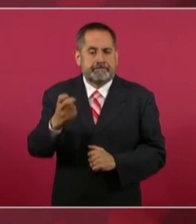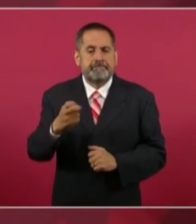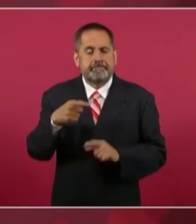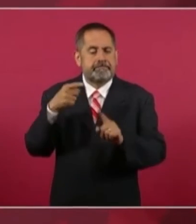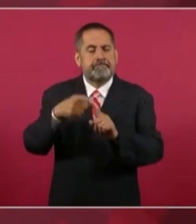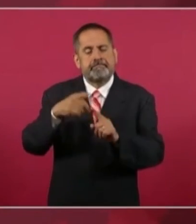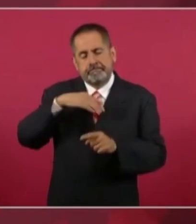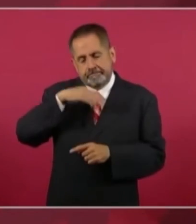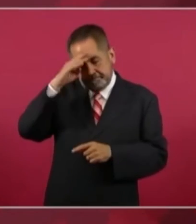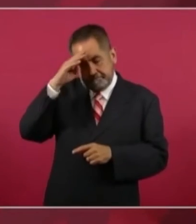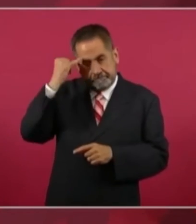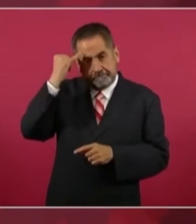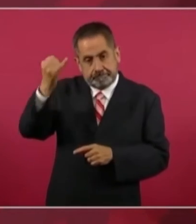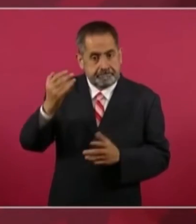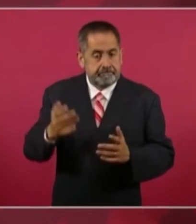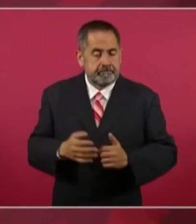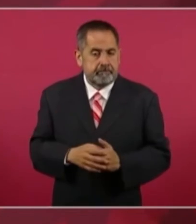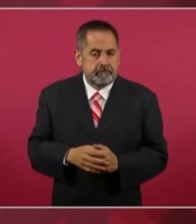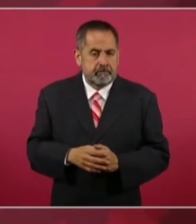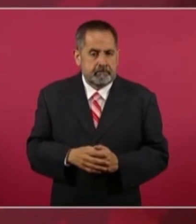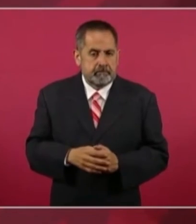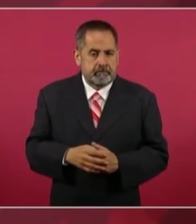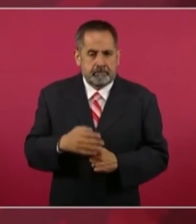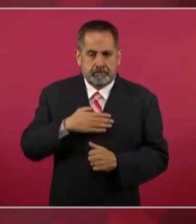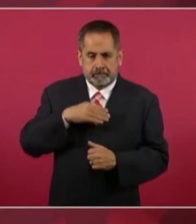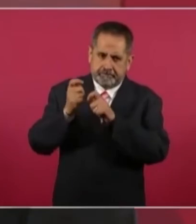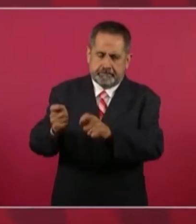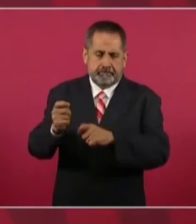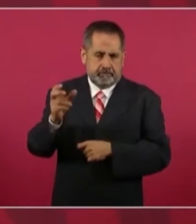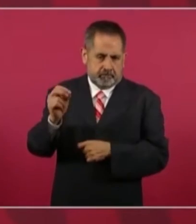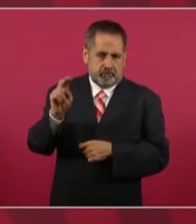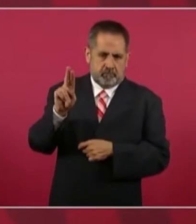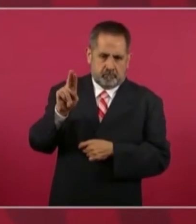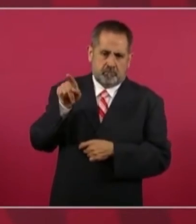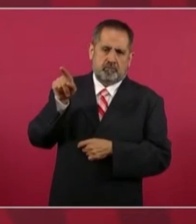Eso es lo que yo consigo.